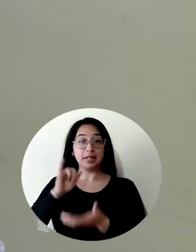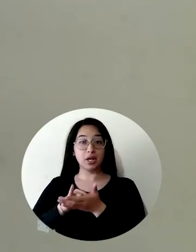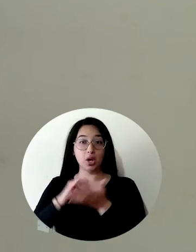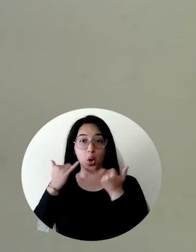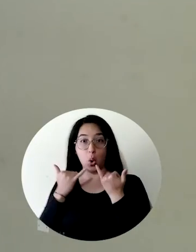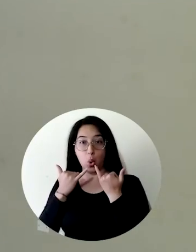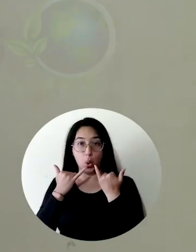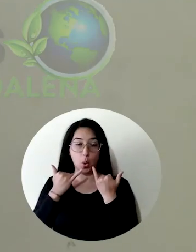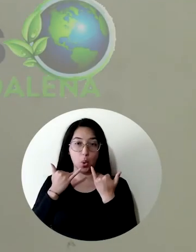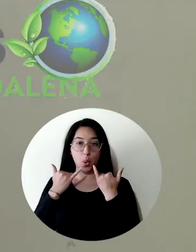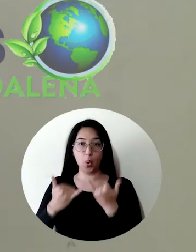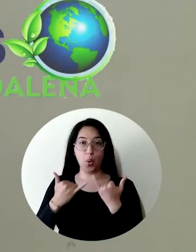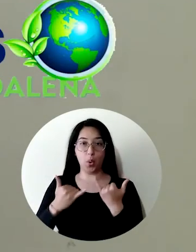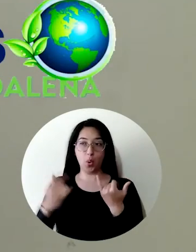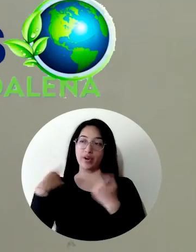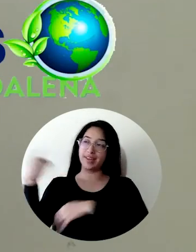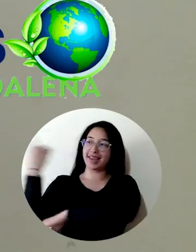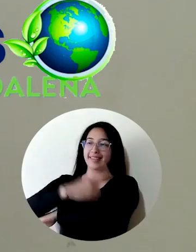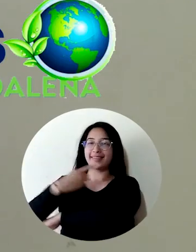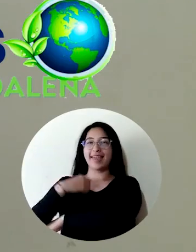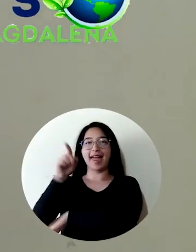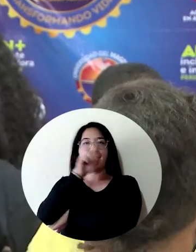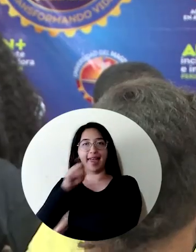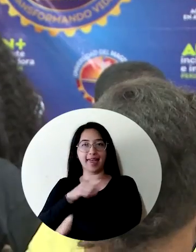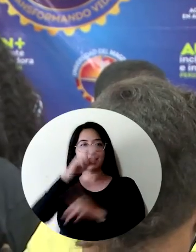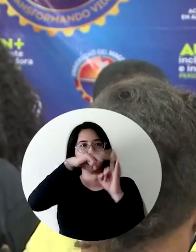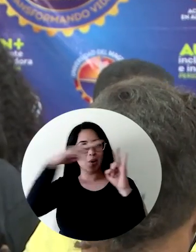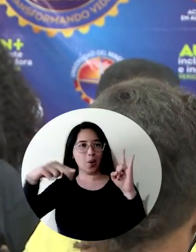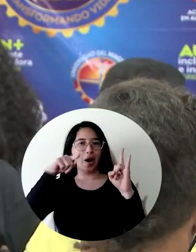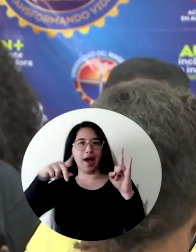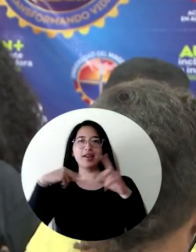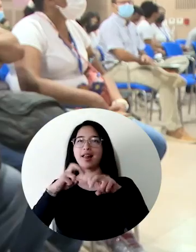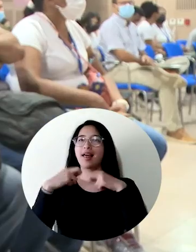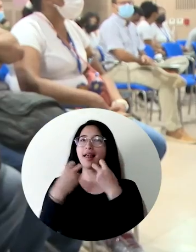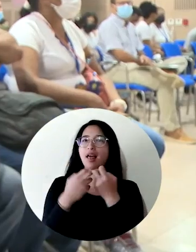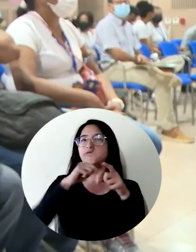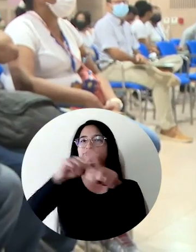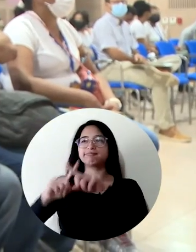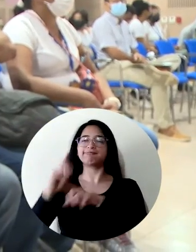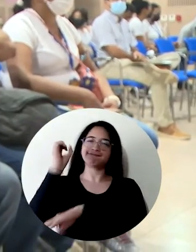Por eso incluimos hoy el Día S Unimagdalena en el cual tenemos un ciclo de conferencias